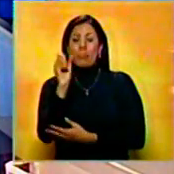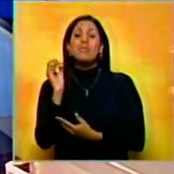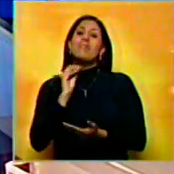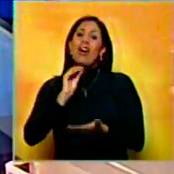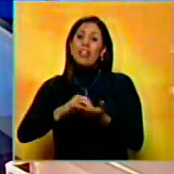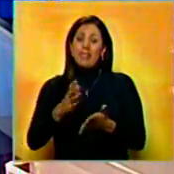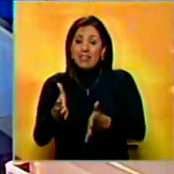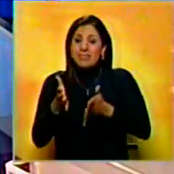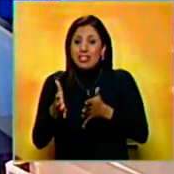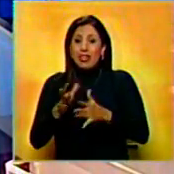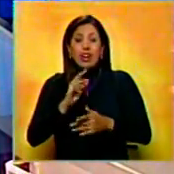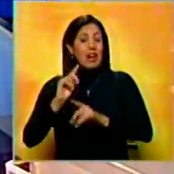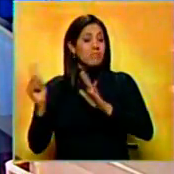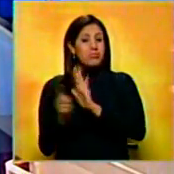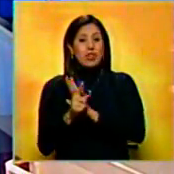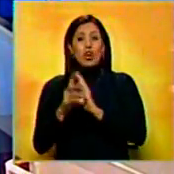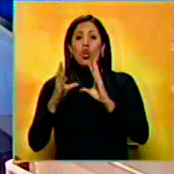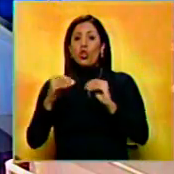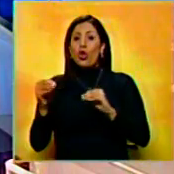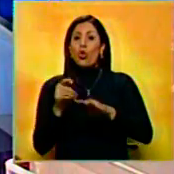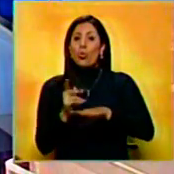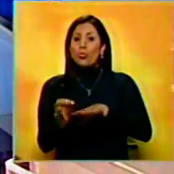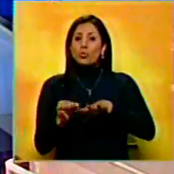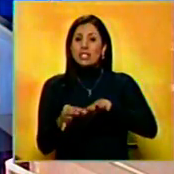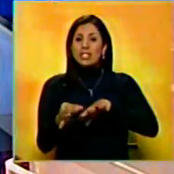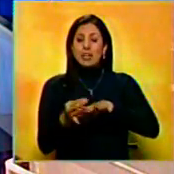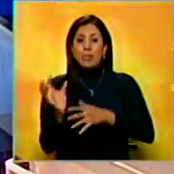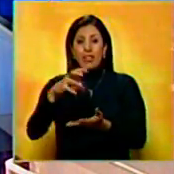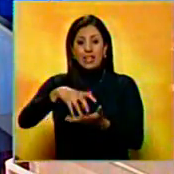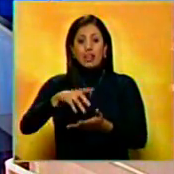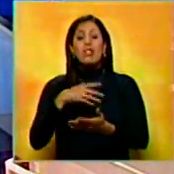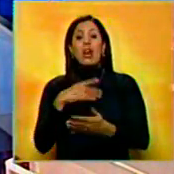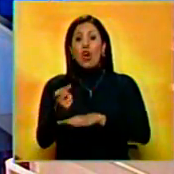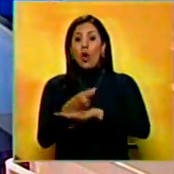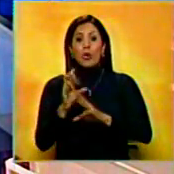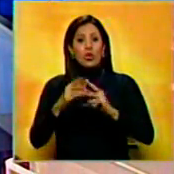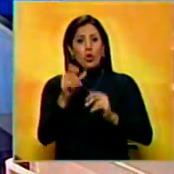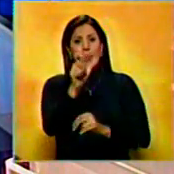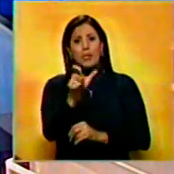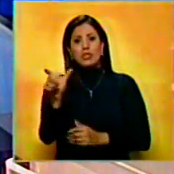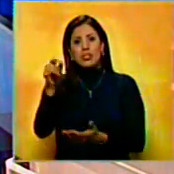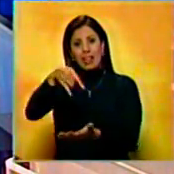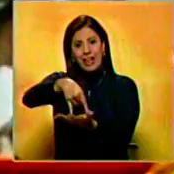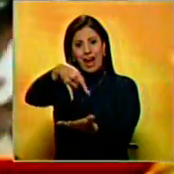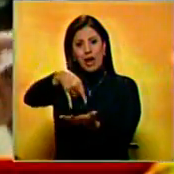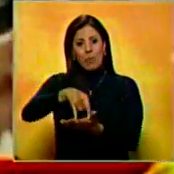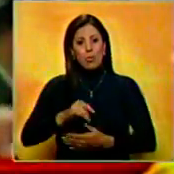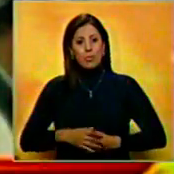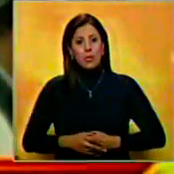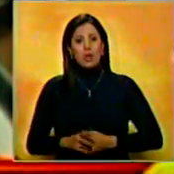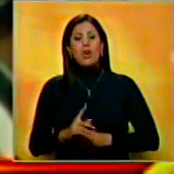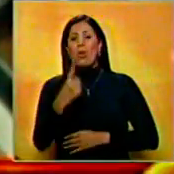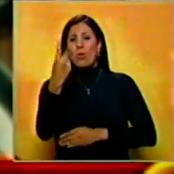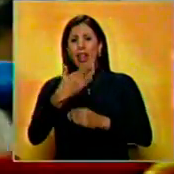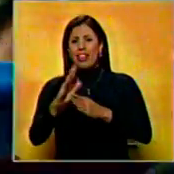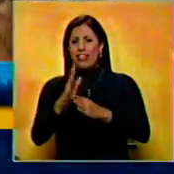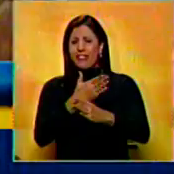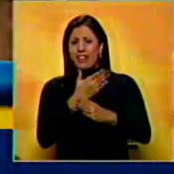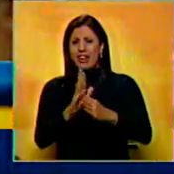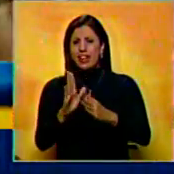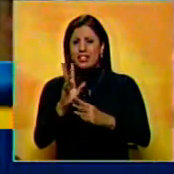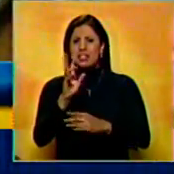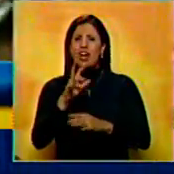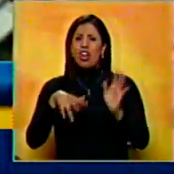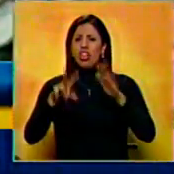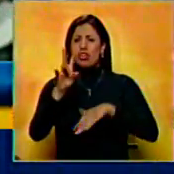resaltó que su victoria fue contundente en todos los municipios de la entidad. Enfatizó que será el gobernador de todos los carabueños. Una diferencia de